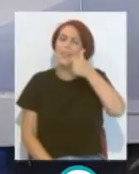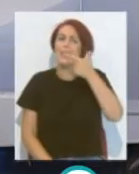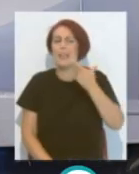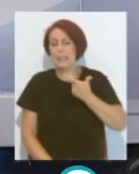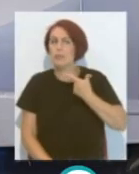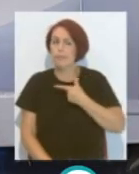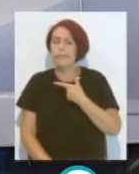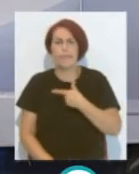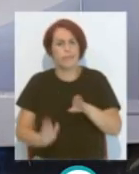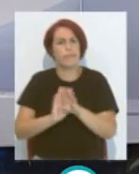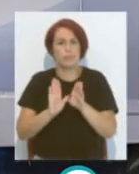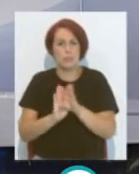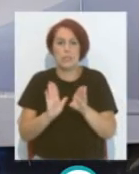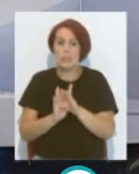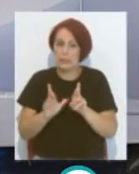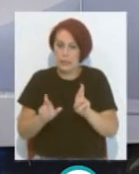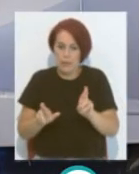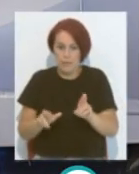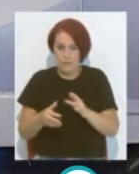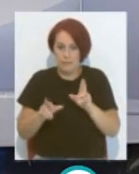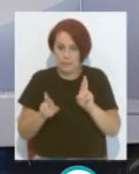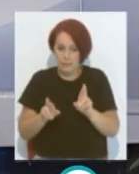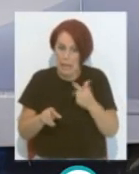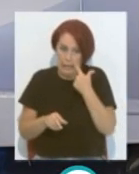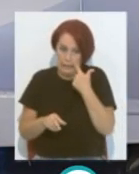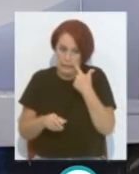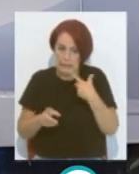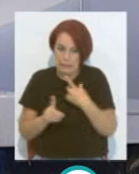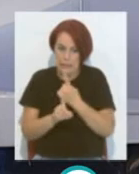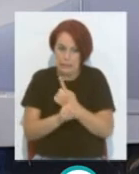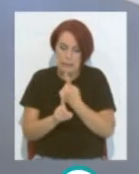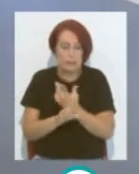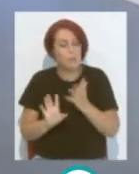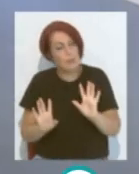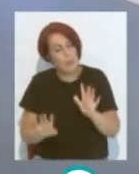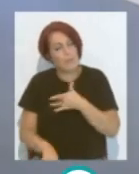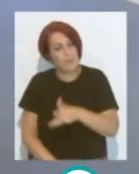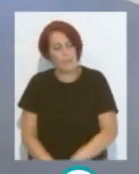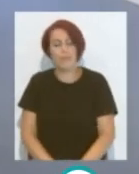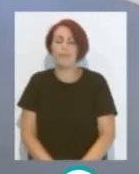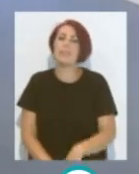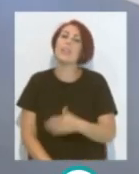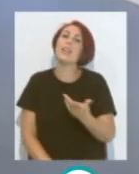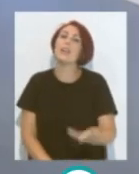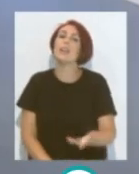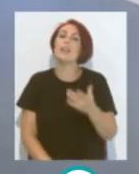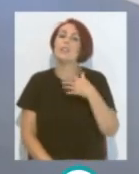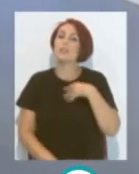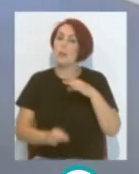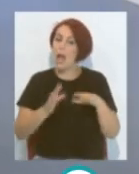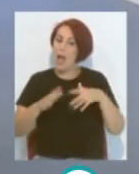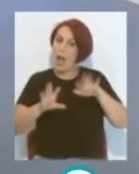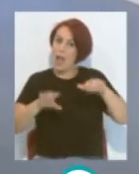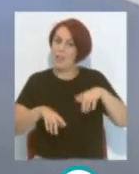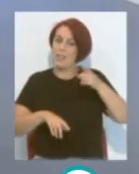los dedos cuando estaba Sí, todavía no la tiene toda consigo Pero bueno De momento afortunadamente para el